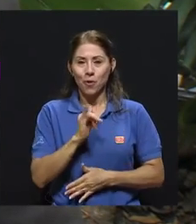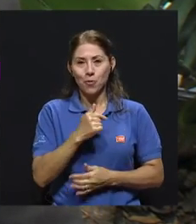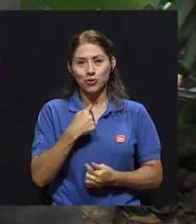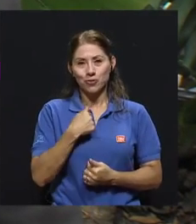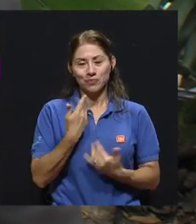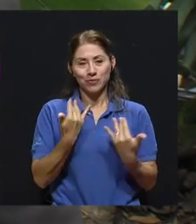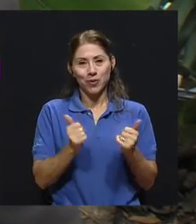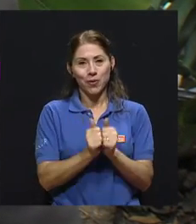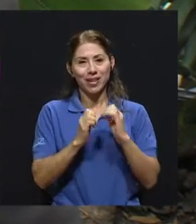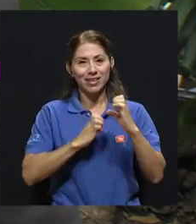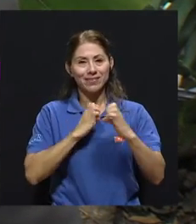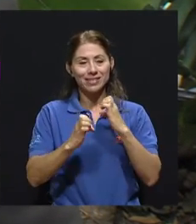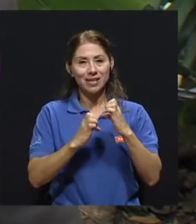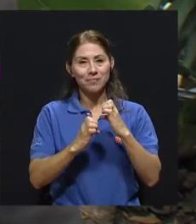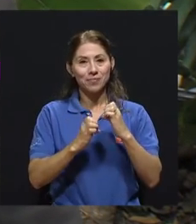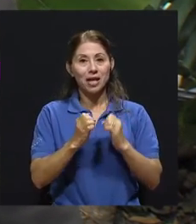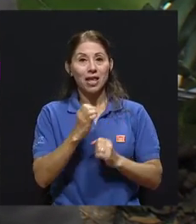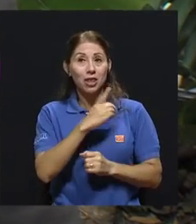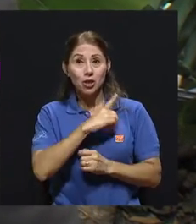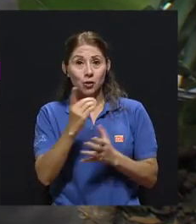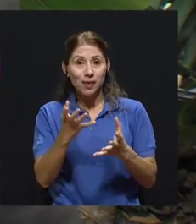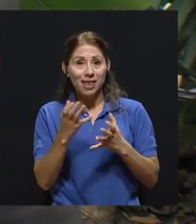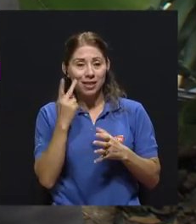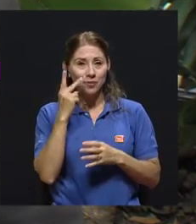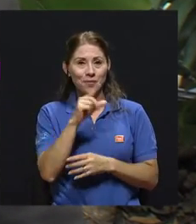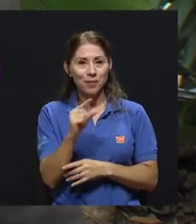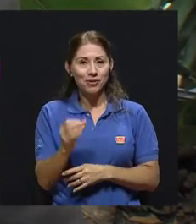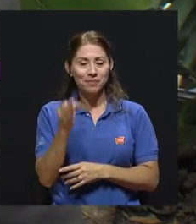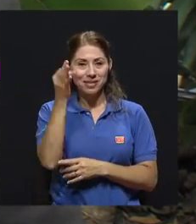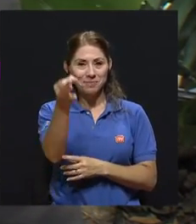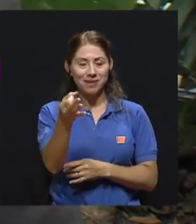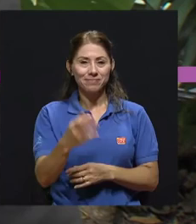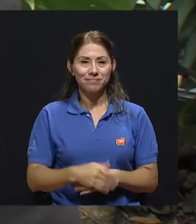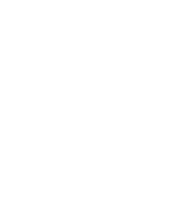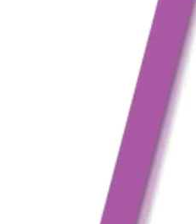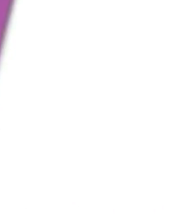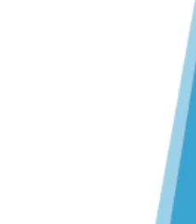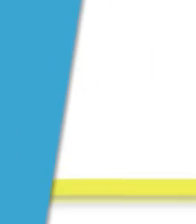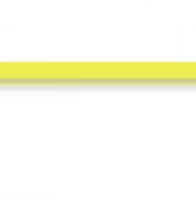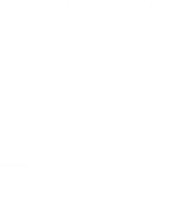Nos vemos, Dios mediante, la próxima semana y hasta la próxima.